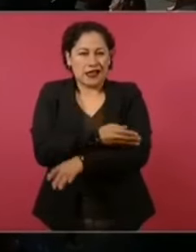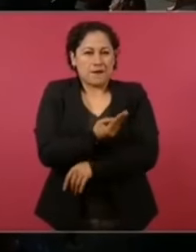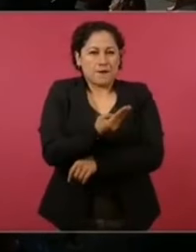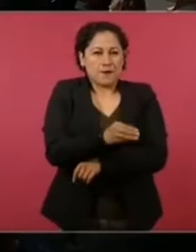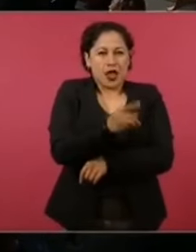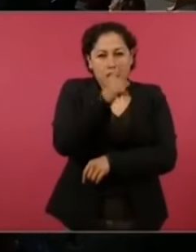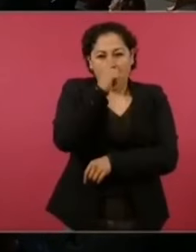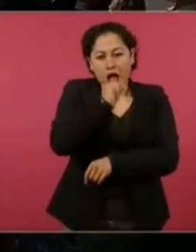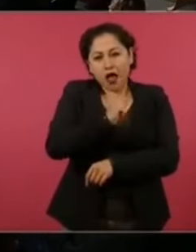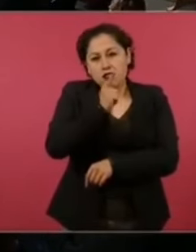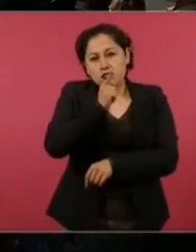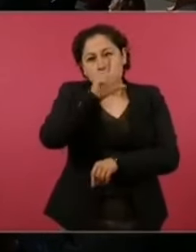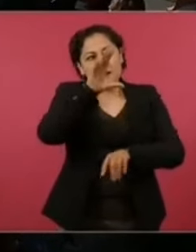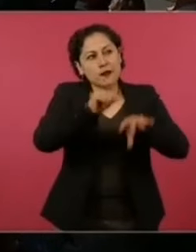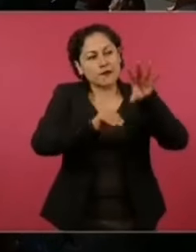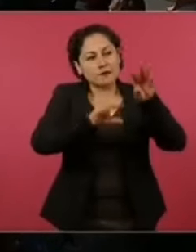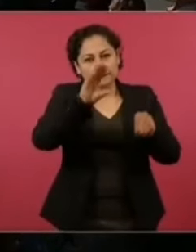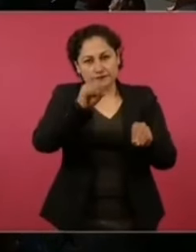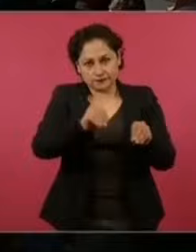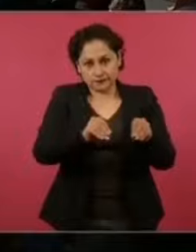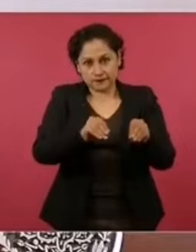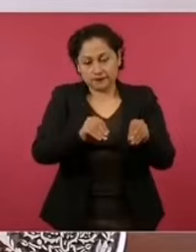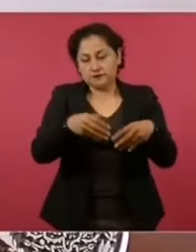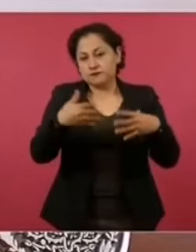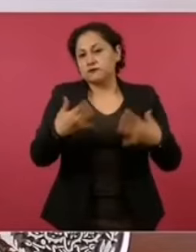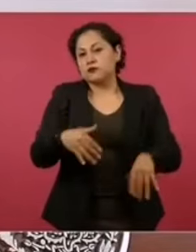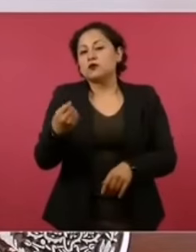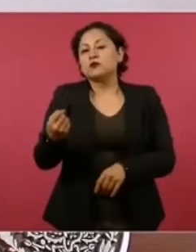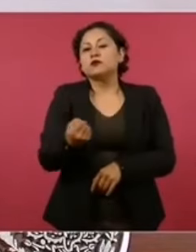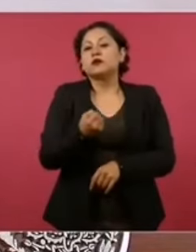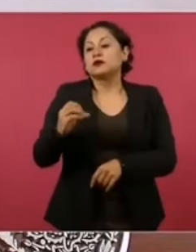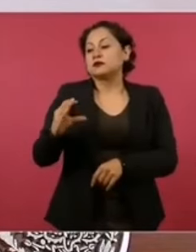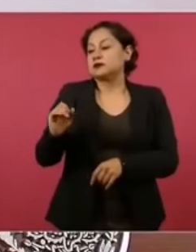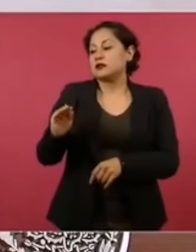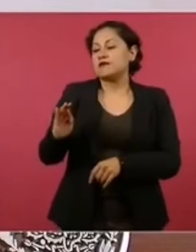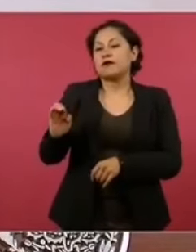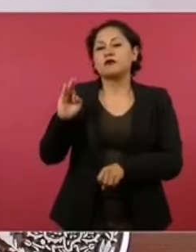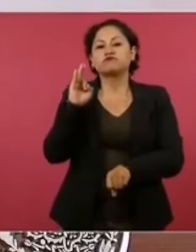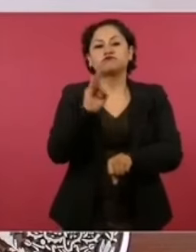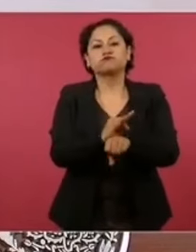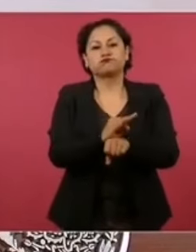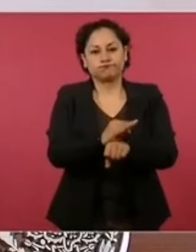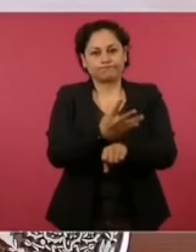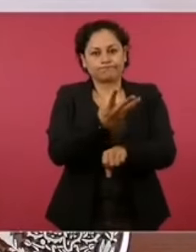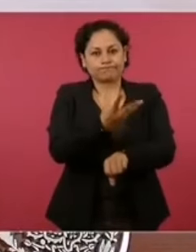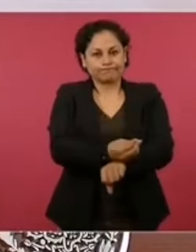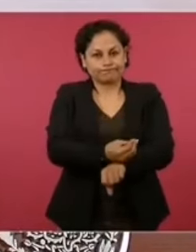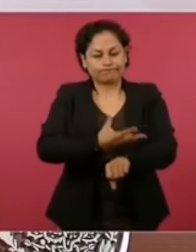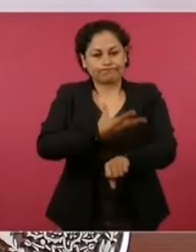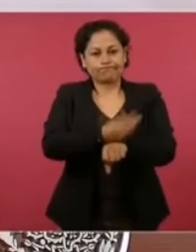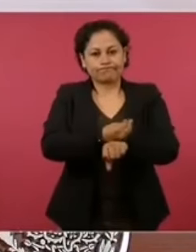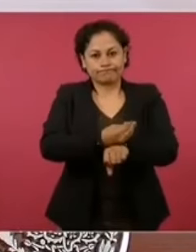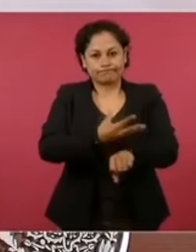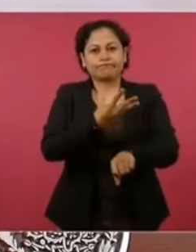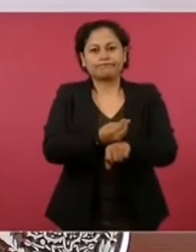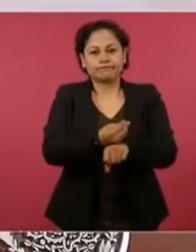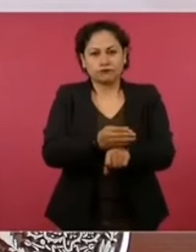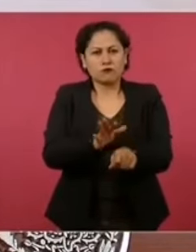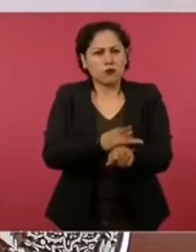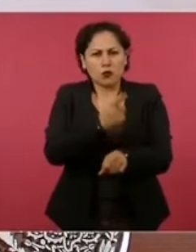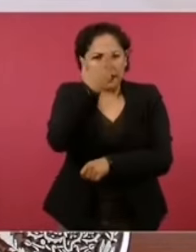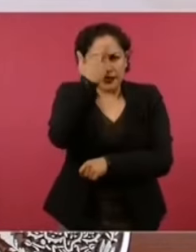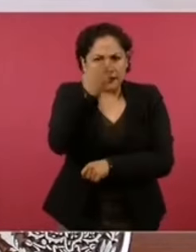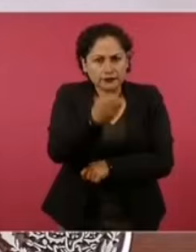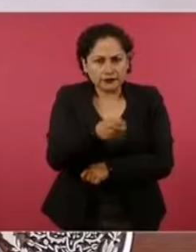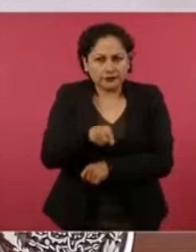se resolvió por los técnicos, porque hemos invertido